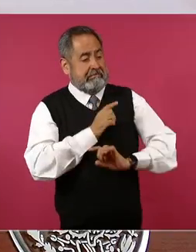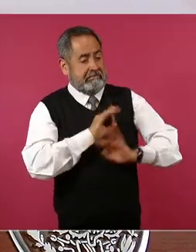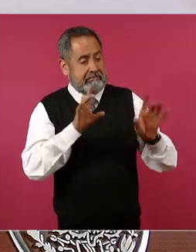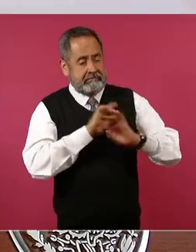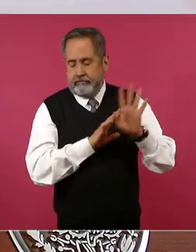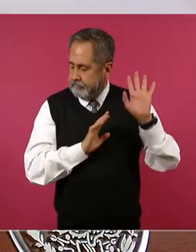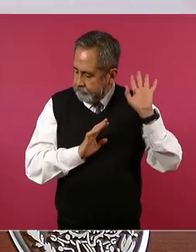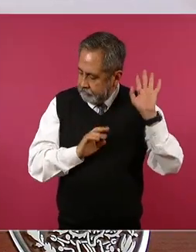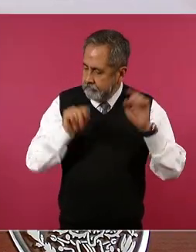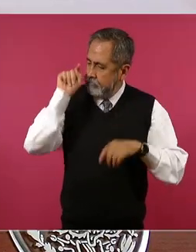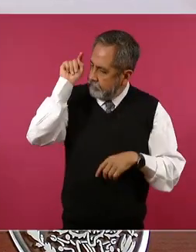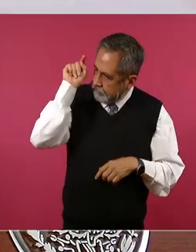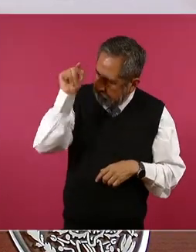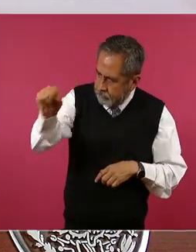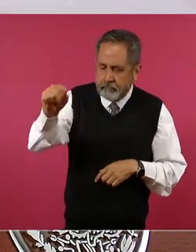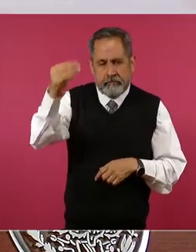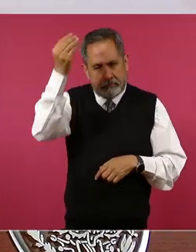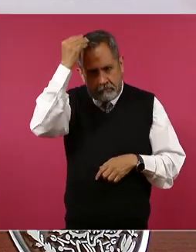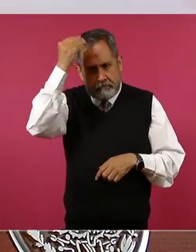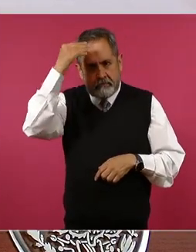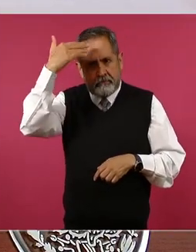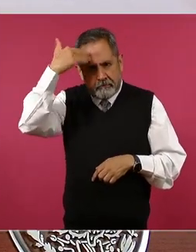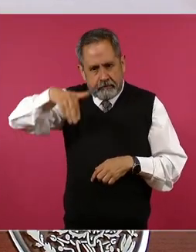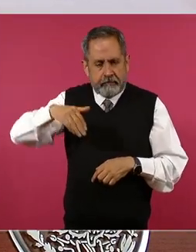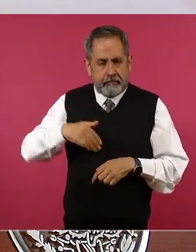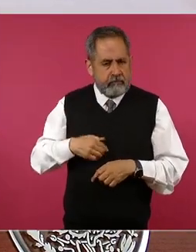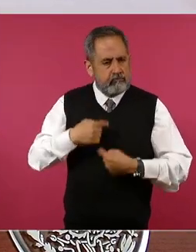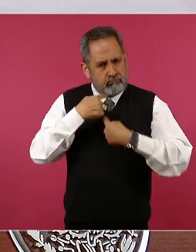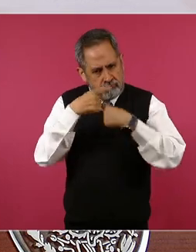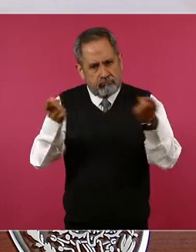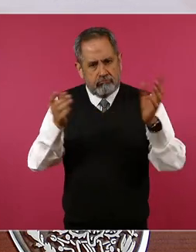conservadores, que yo lo diga.